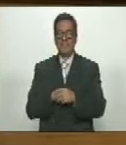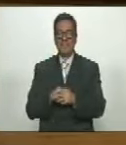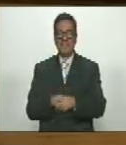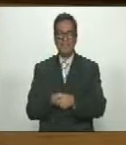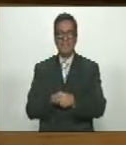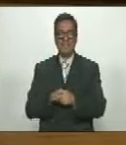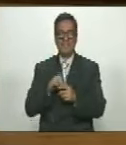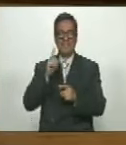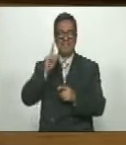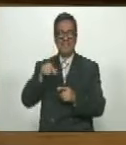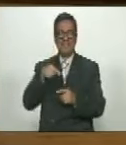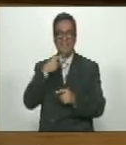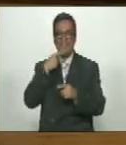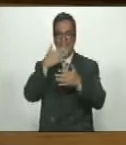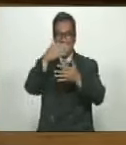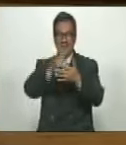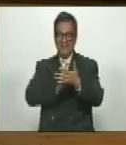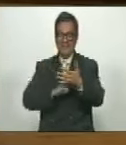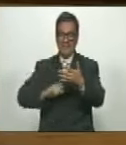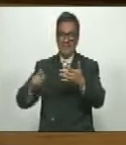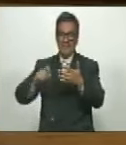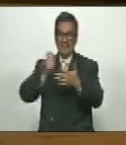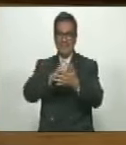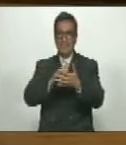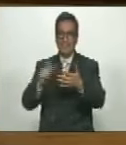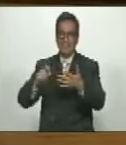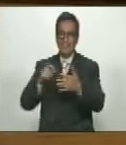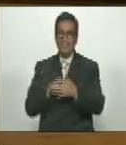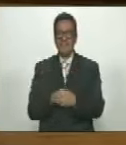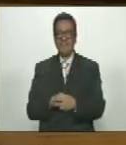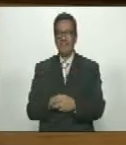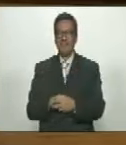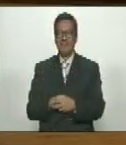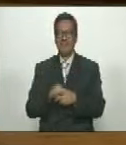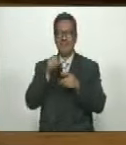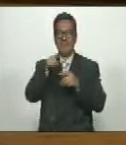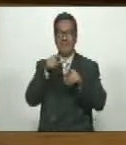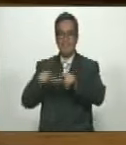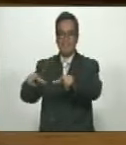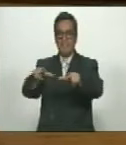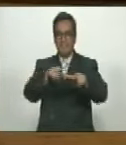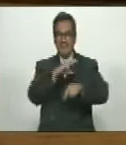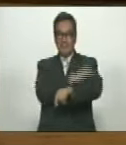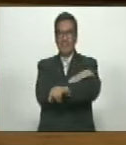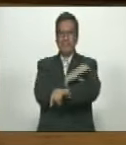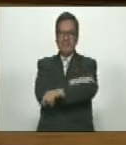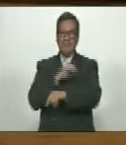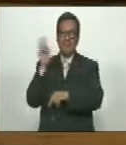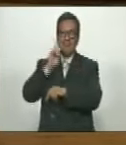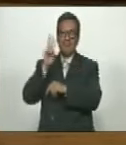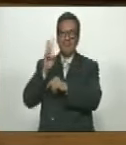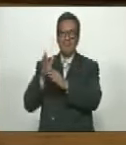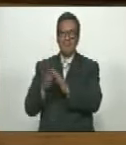está en los documentos que hemos firmado con ese sector de la oposición venezolana